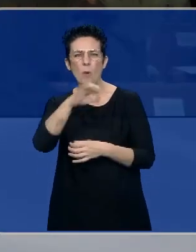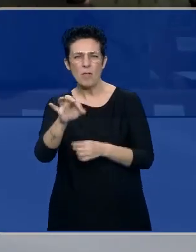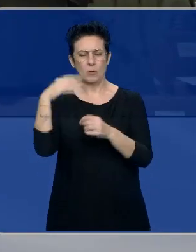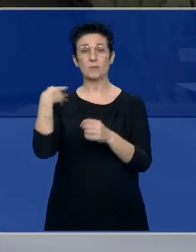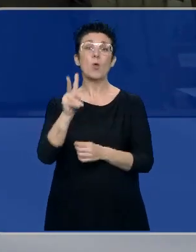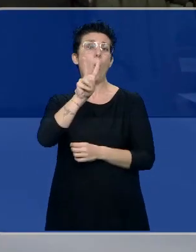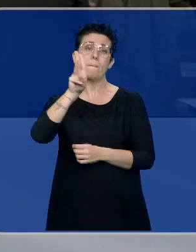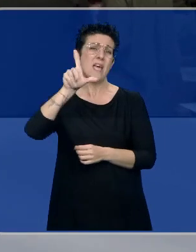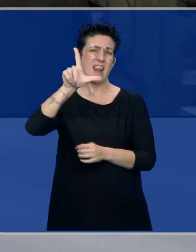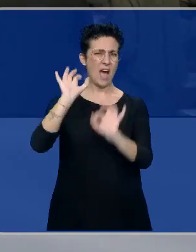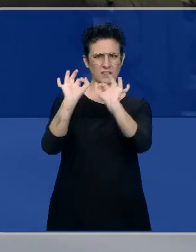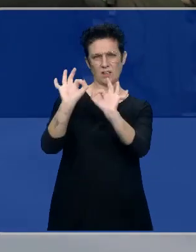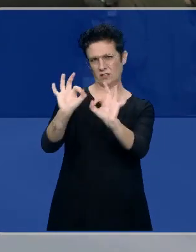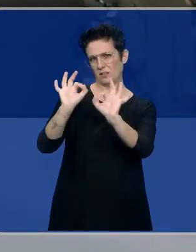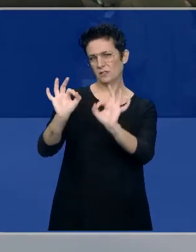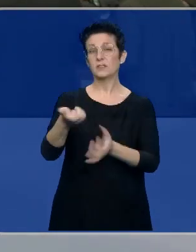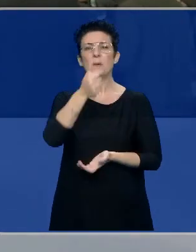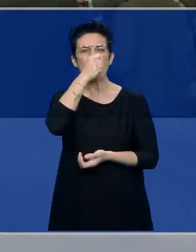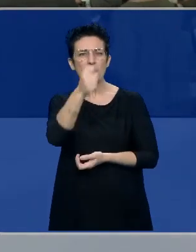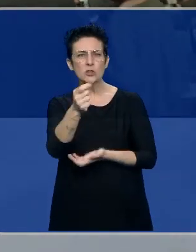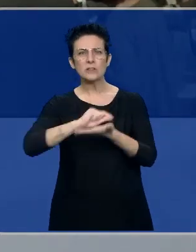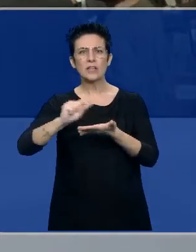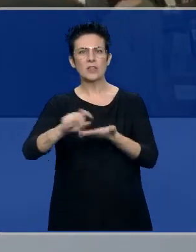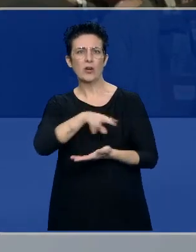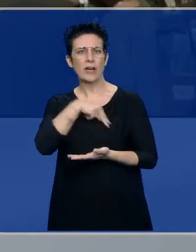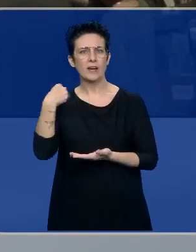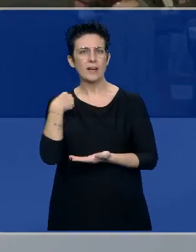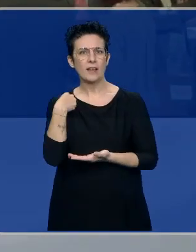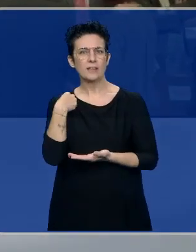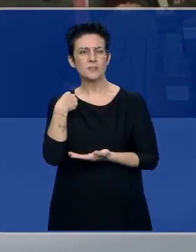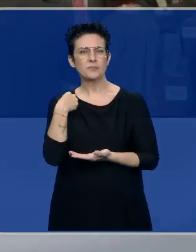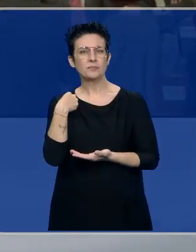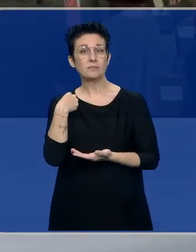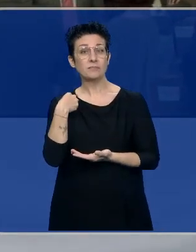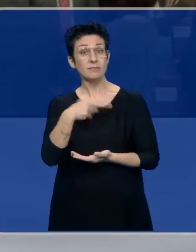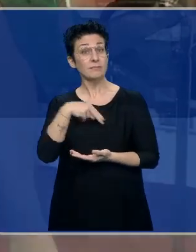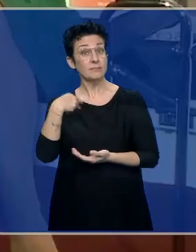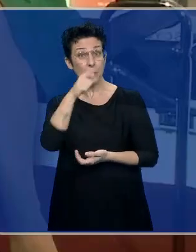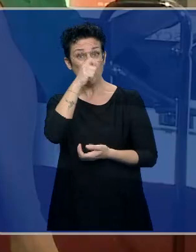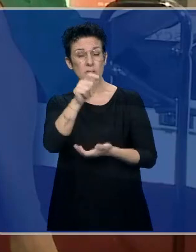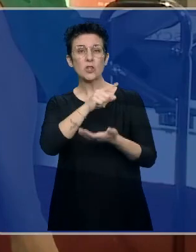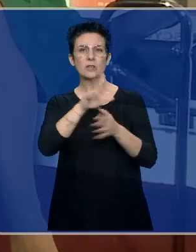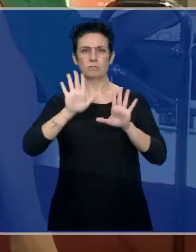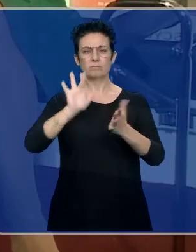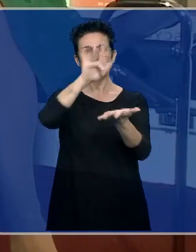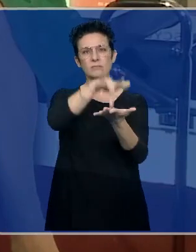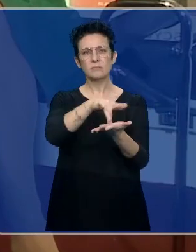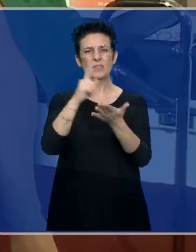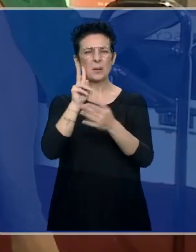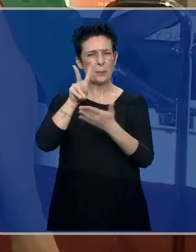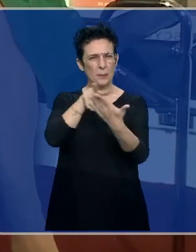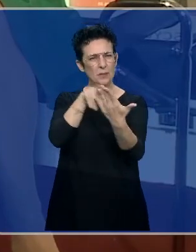clásico, y el PSOE, creo que hoy el secretario general del PSOE estaba en una jornada de leído